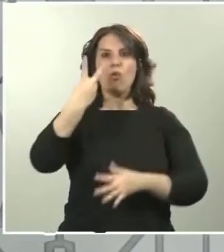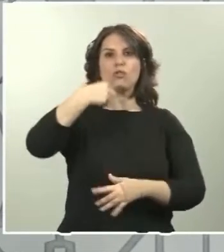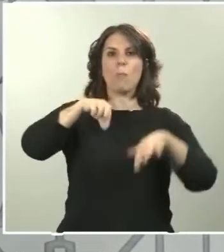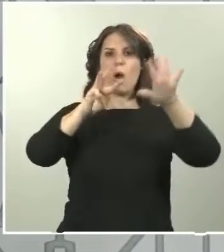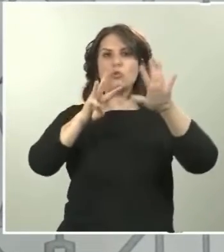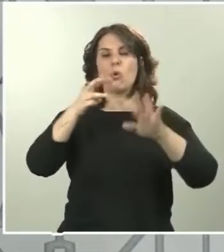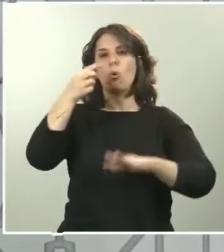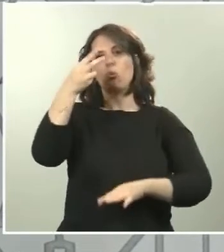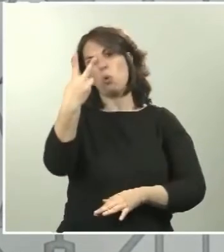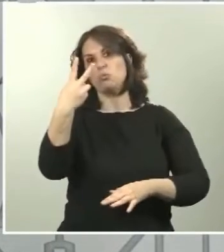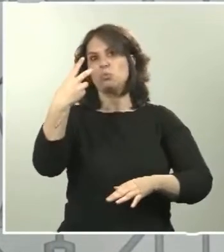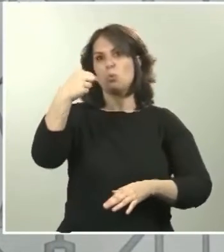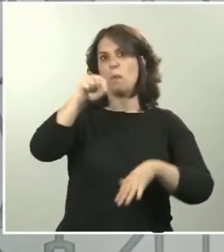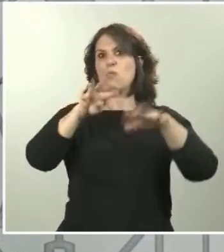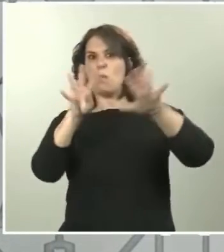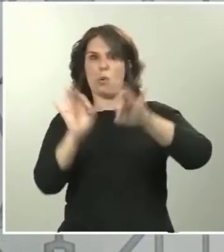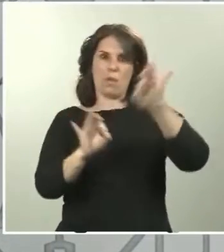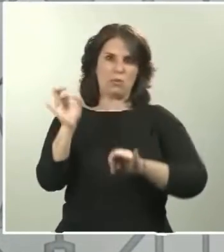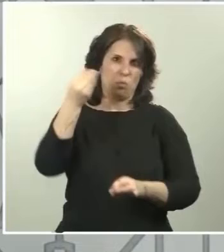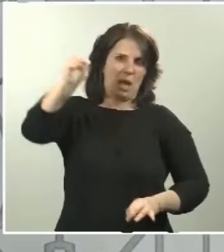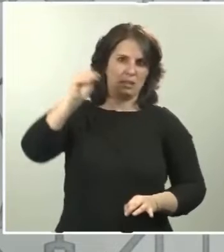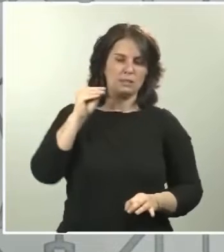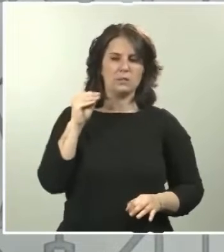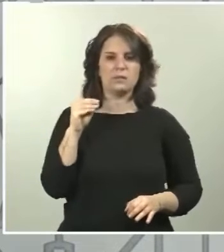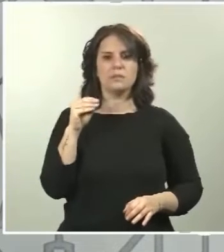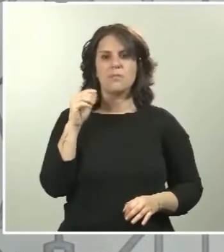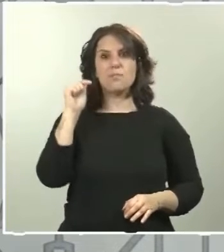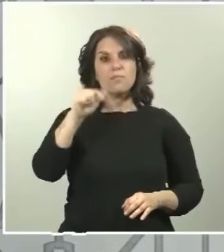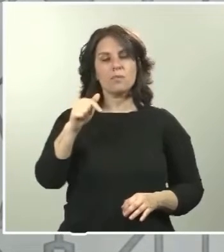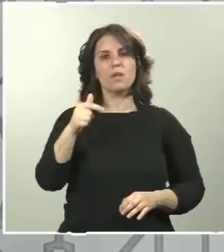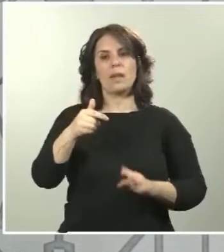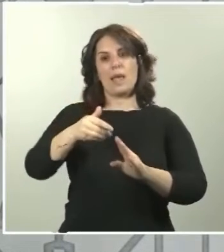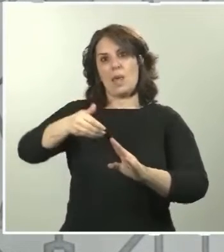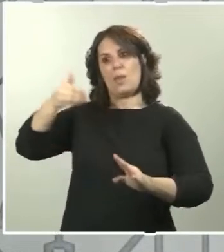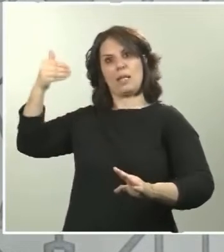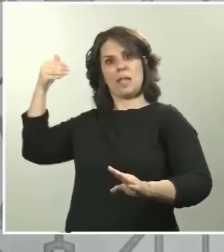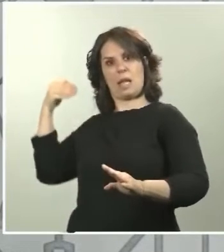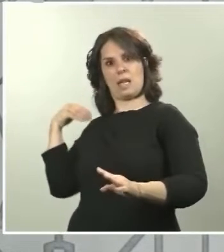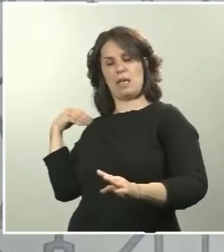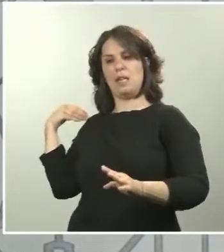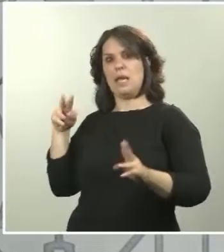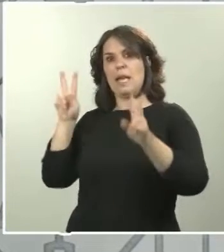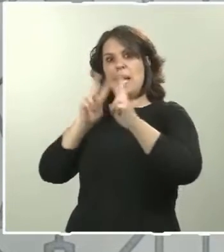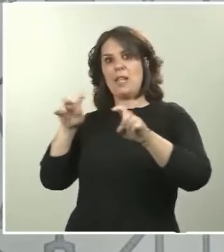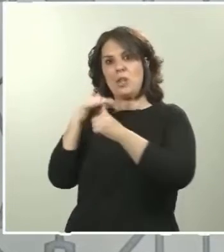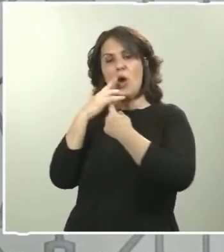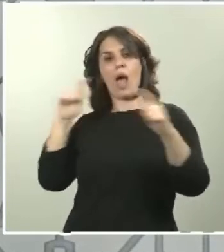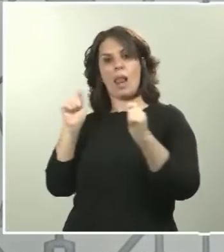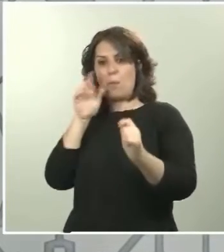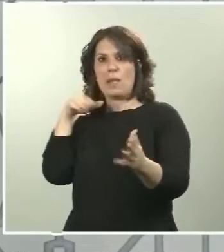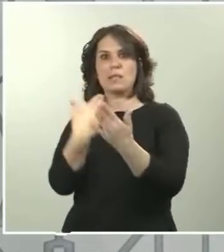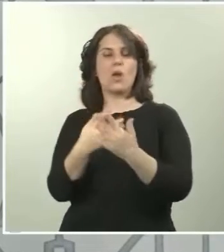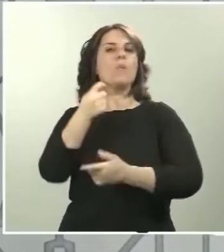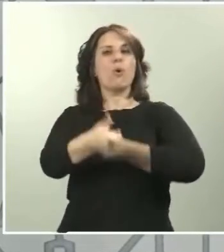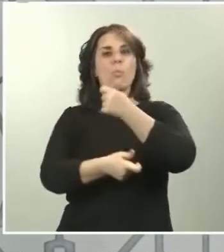Es un incremento que se ha ido reduciendo desde el inicio del estado de alarma, semana en la cual